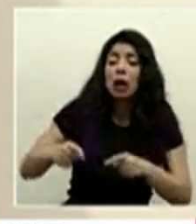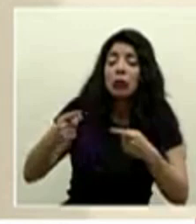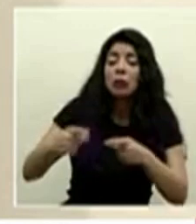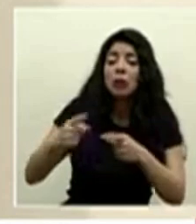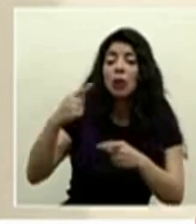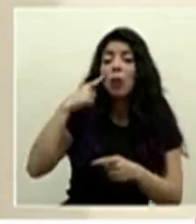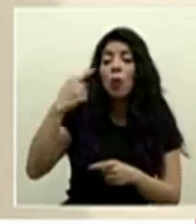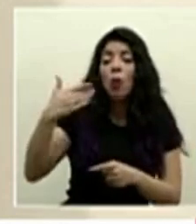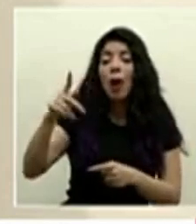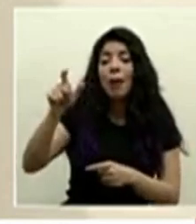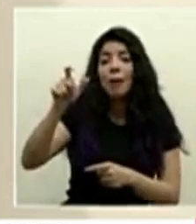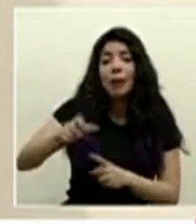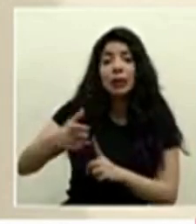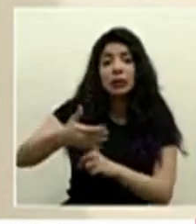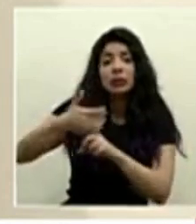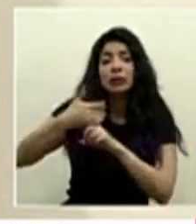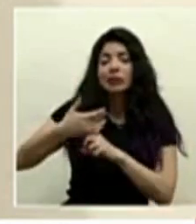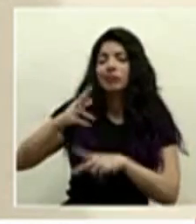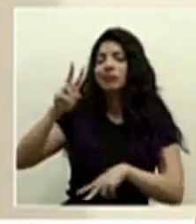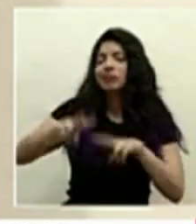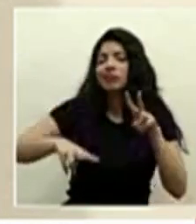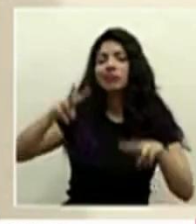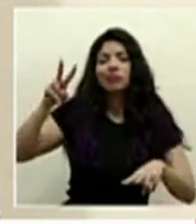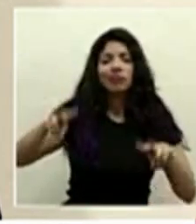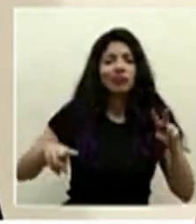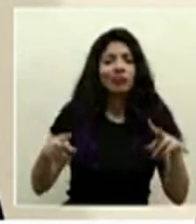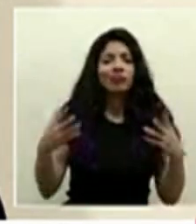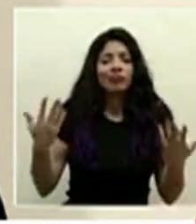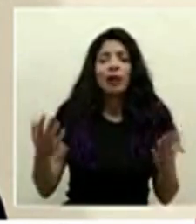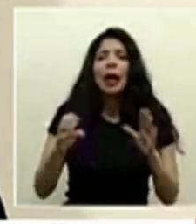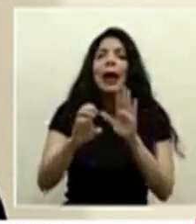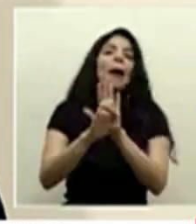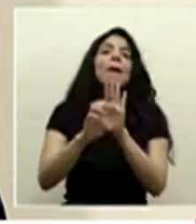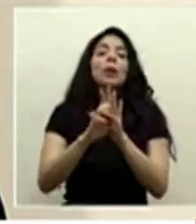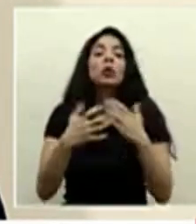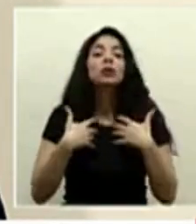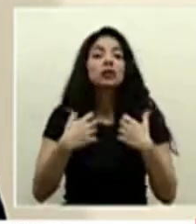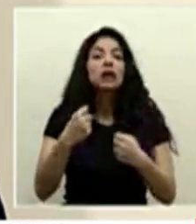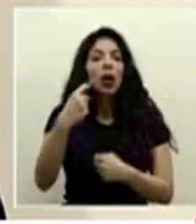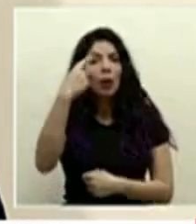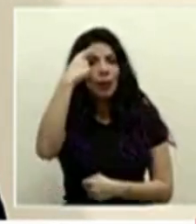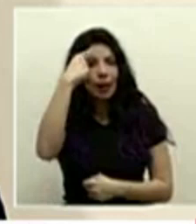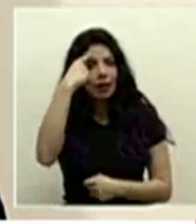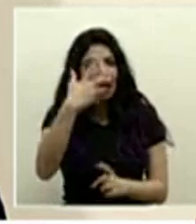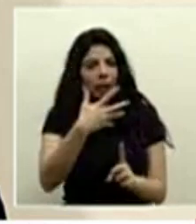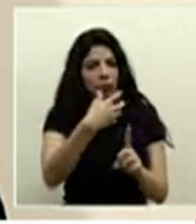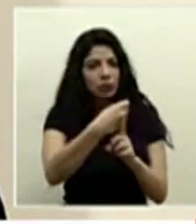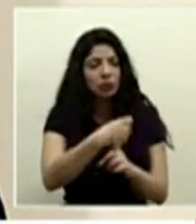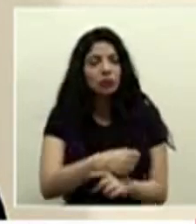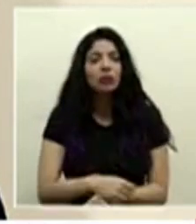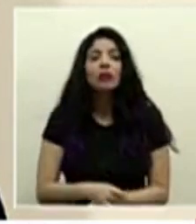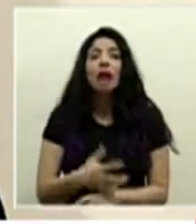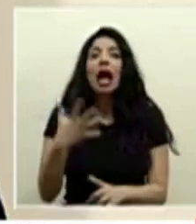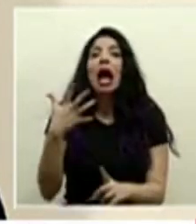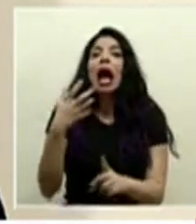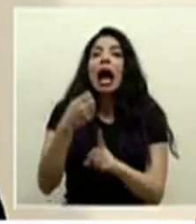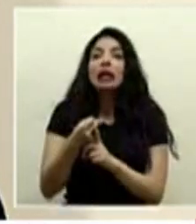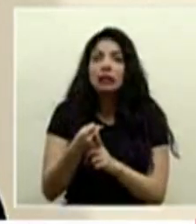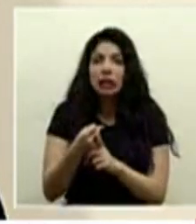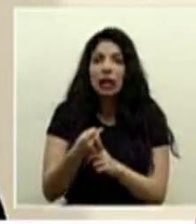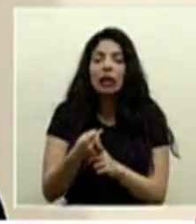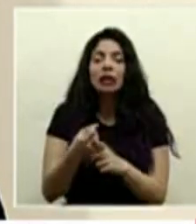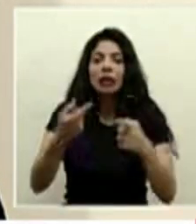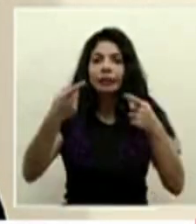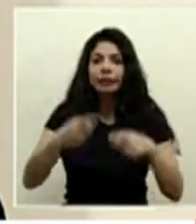confinamiento pueden ser muy diversos estamos hablando por ejemplo salud mental estamos hablando de accidentes que se pueden dar